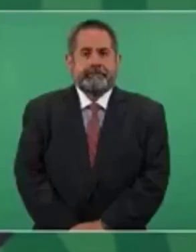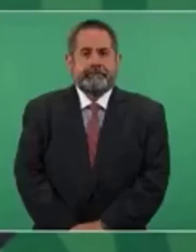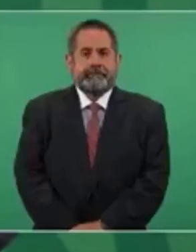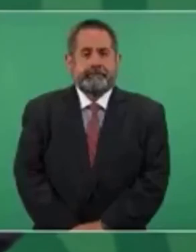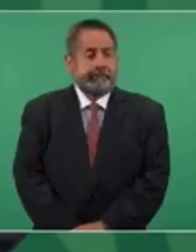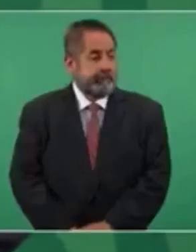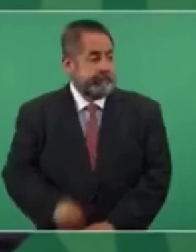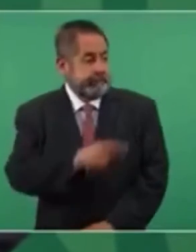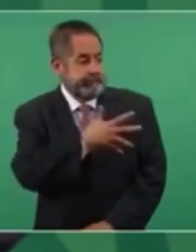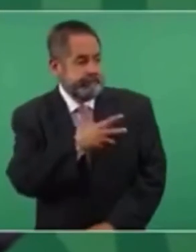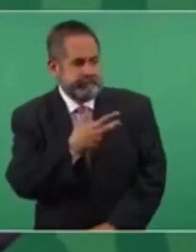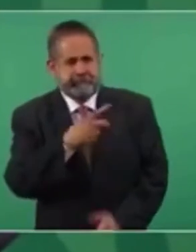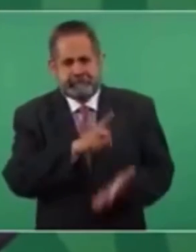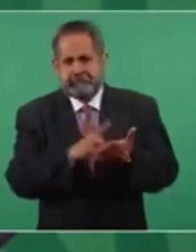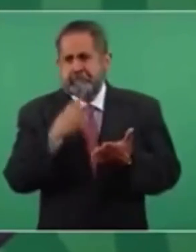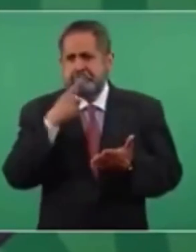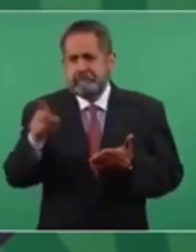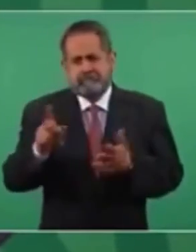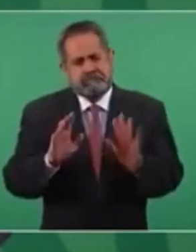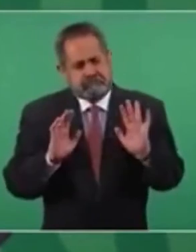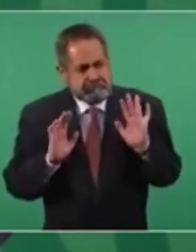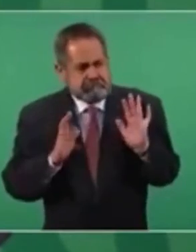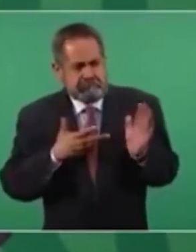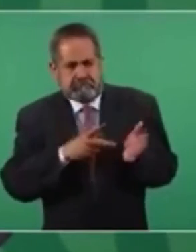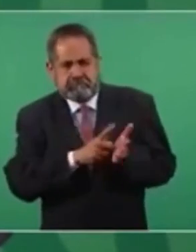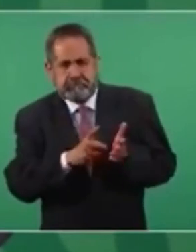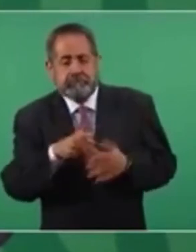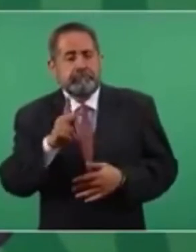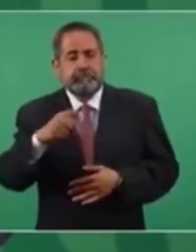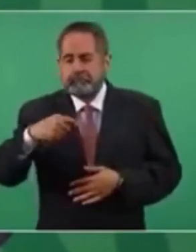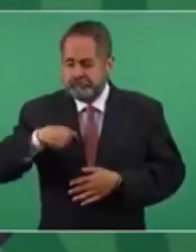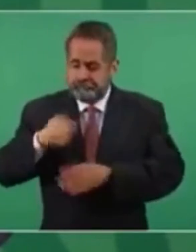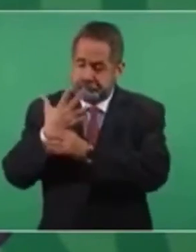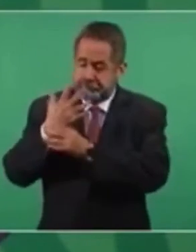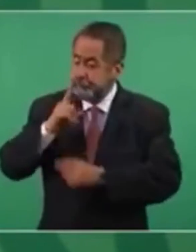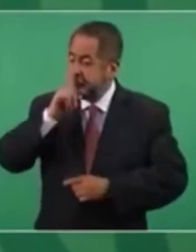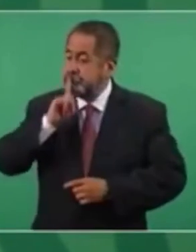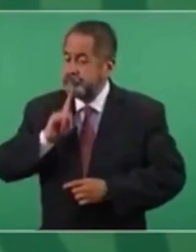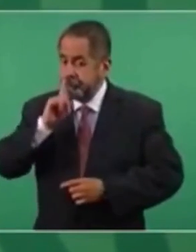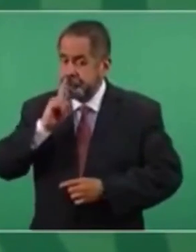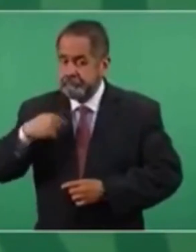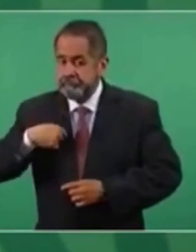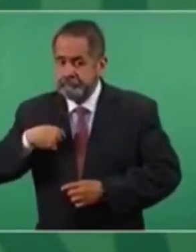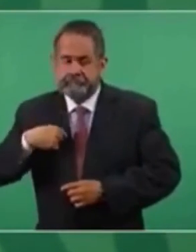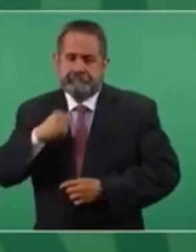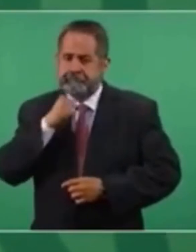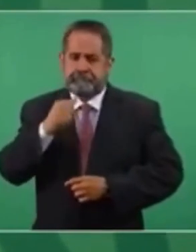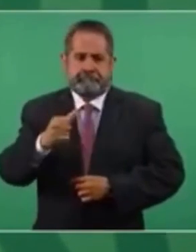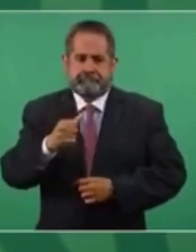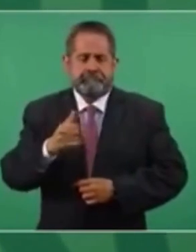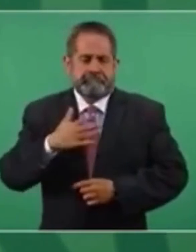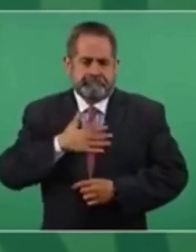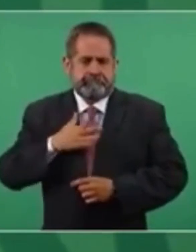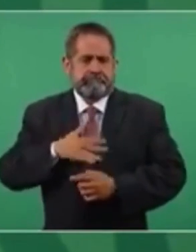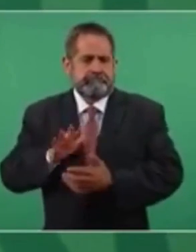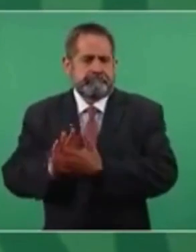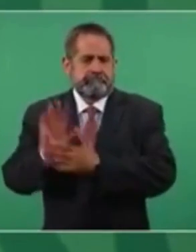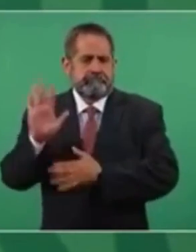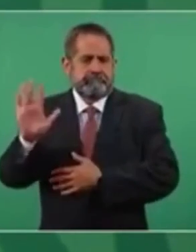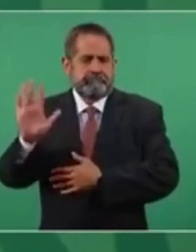pero yo no digo mentiras, tengo las pruebas.